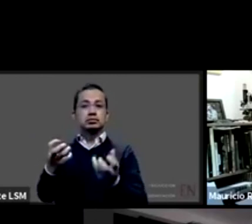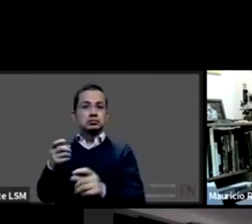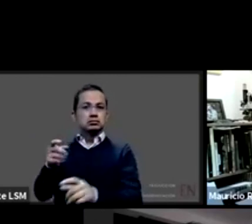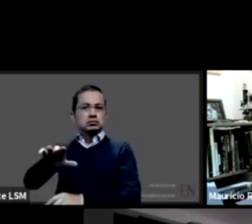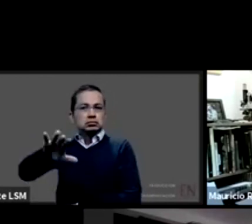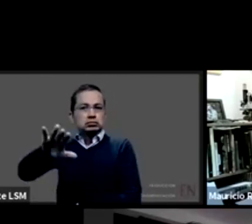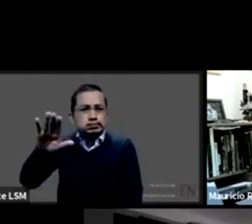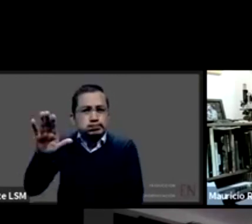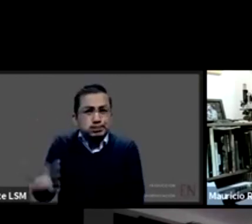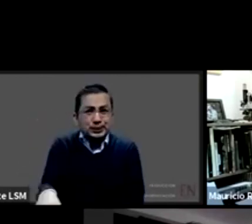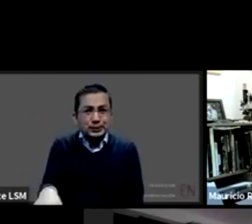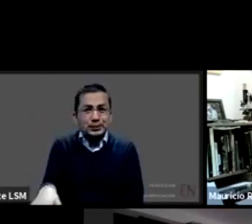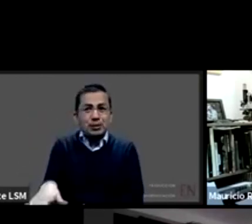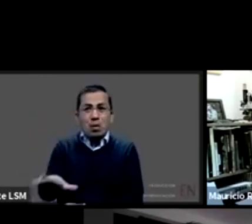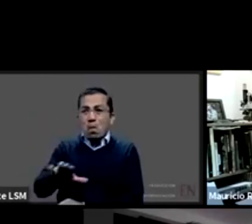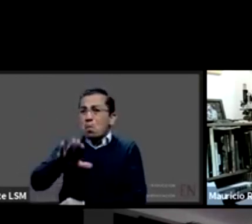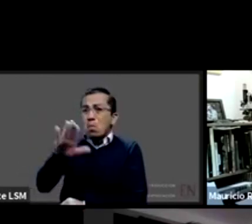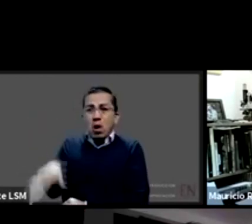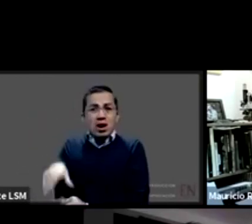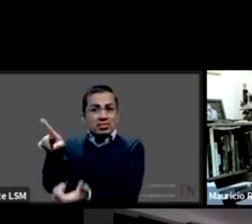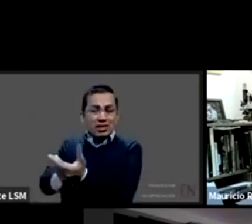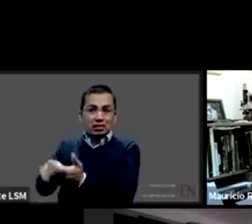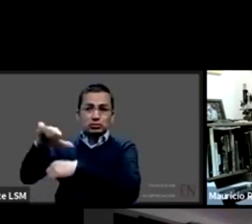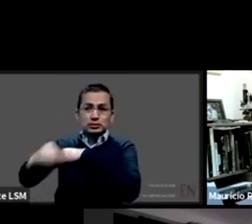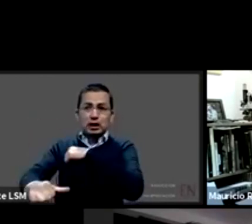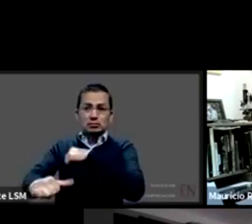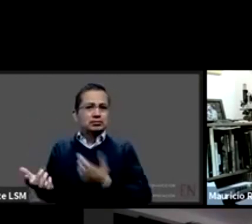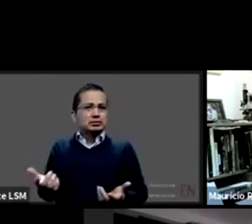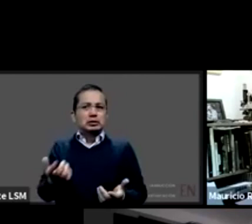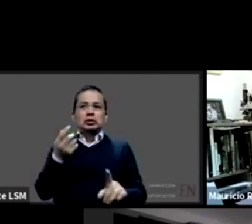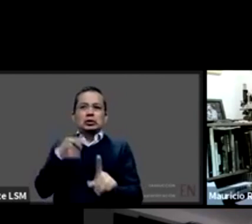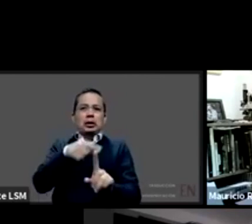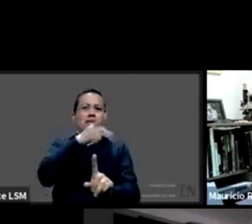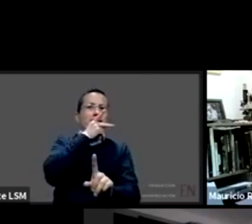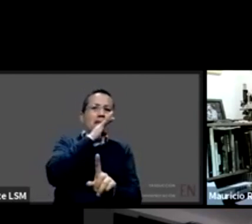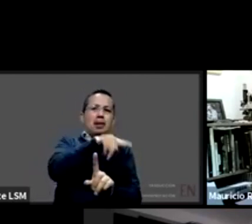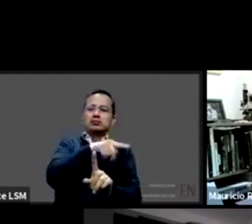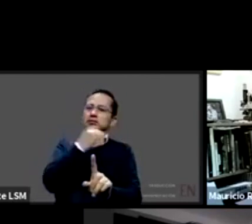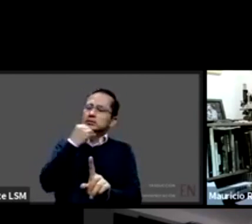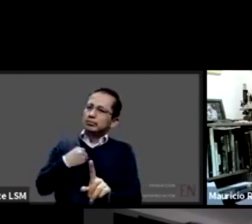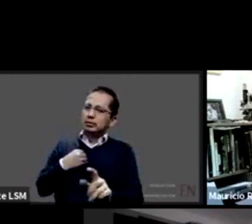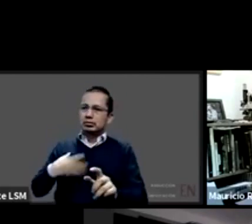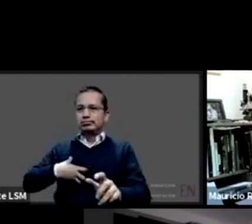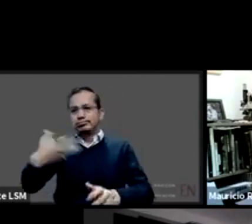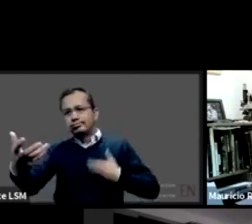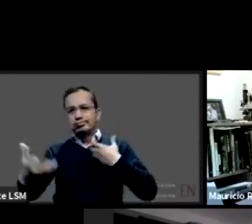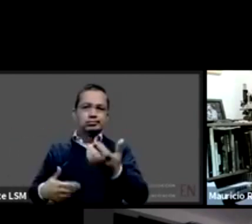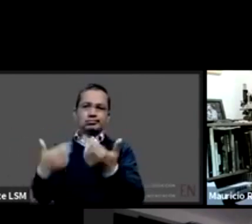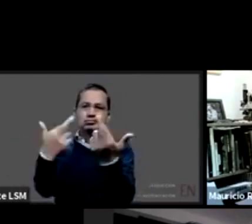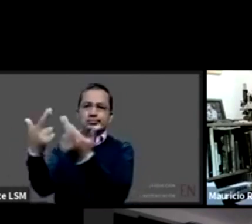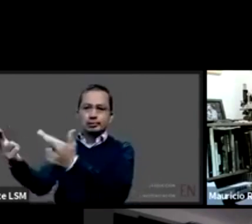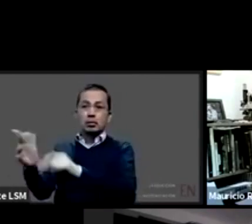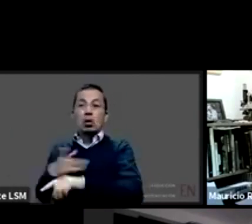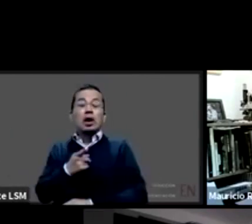porque algo pasó en el quirófano que desafortunadamente esta personita